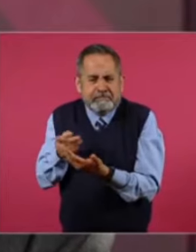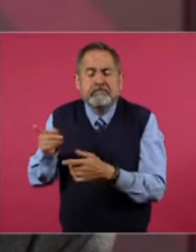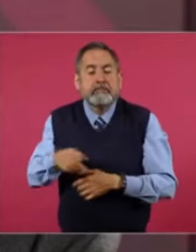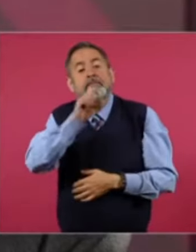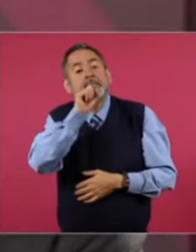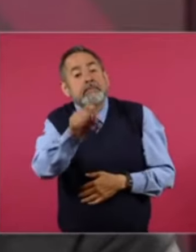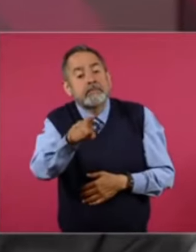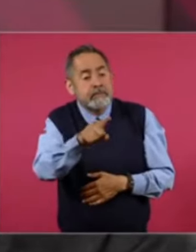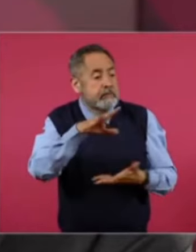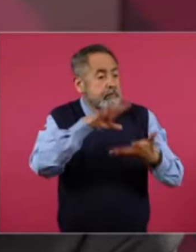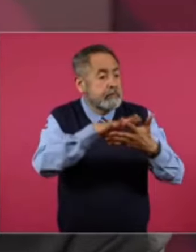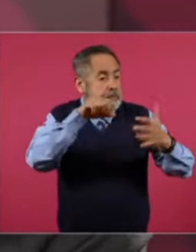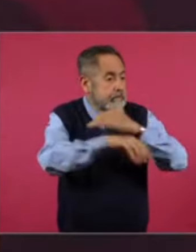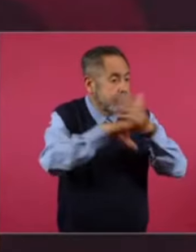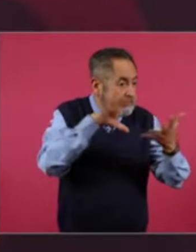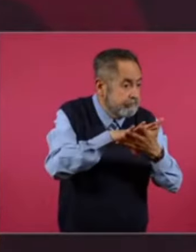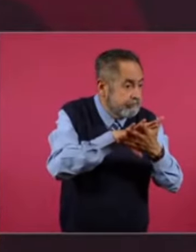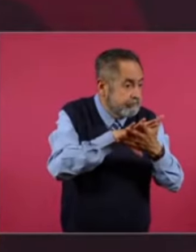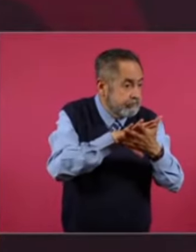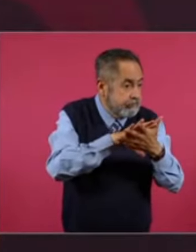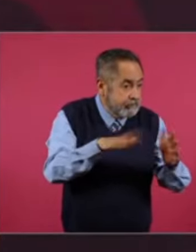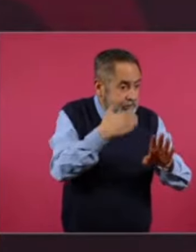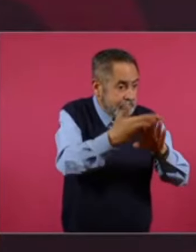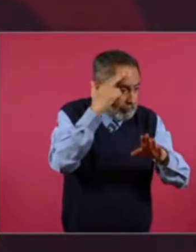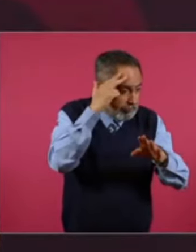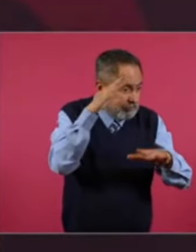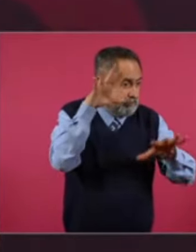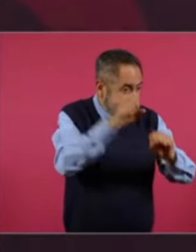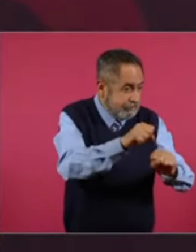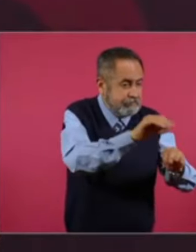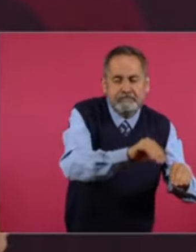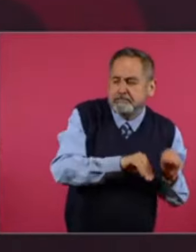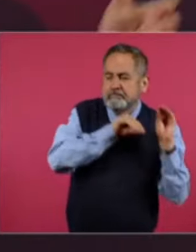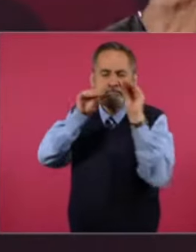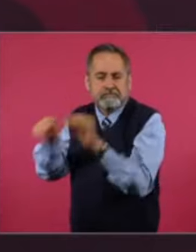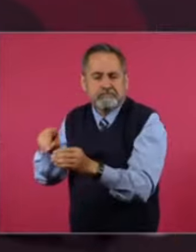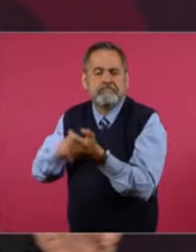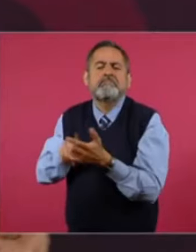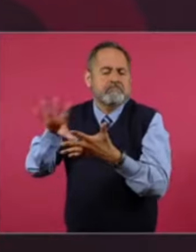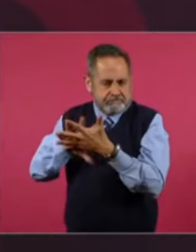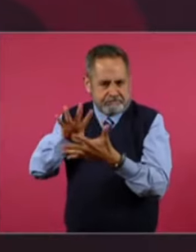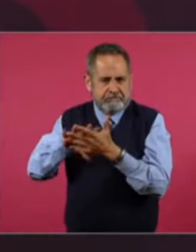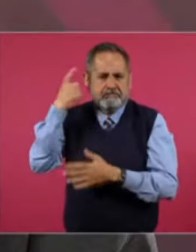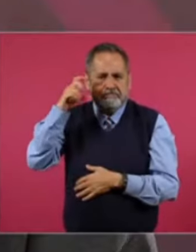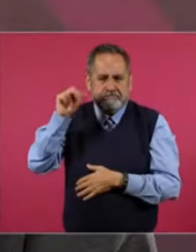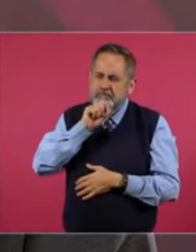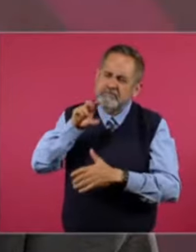presos. Que se oponían. Al porfiriato. Fue una cárcel. Quintana Roo.